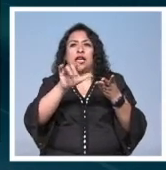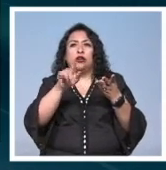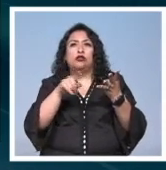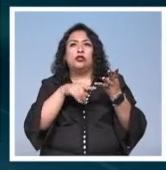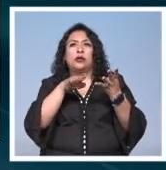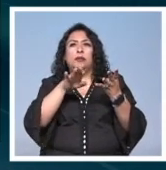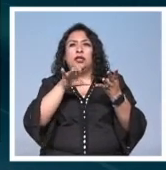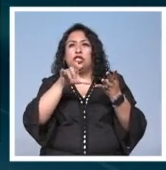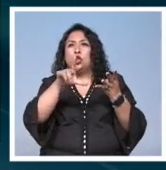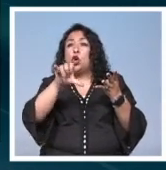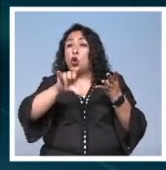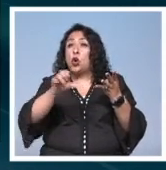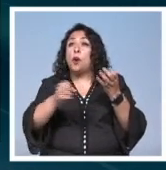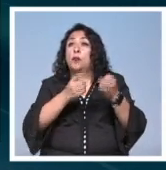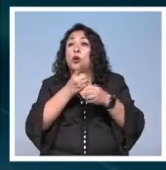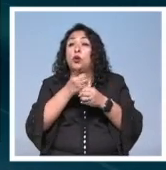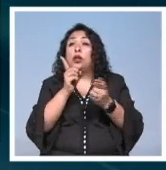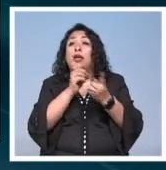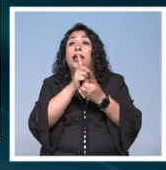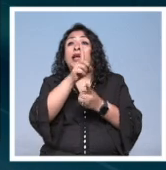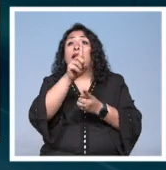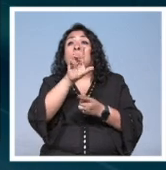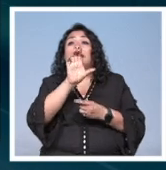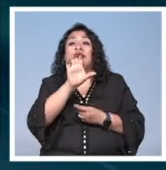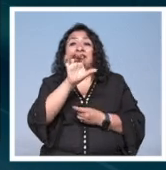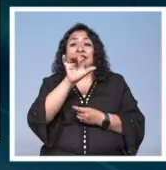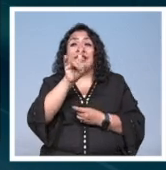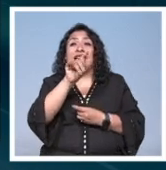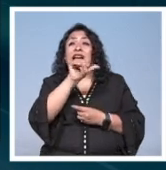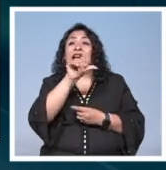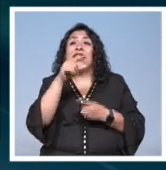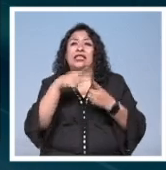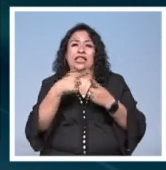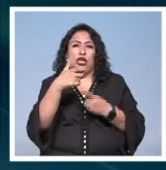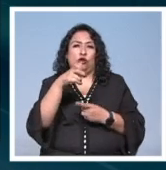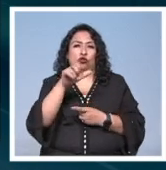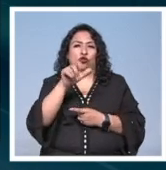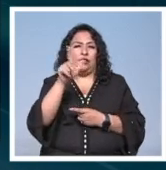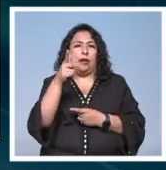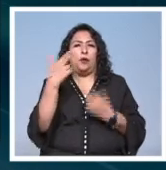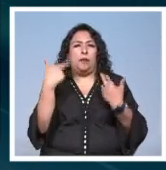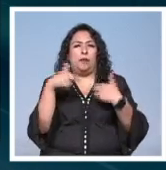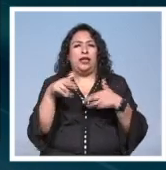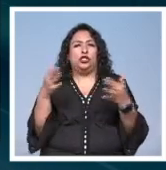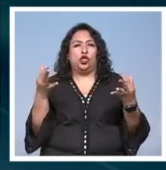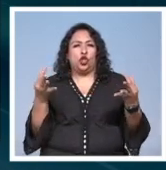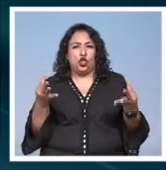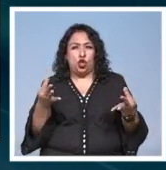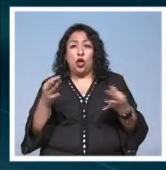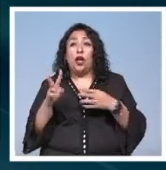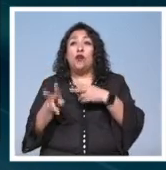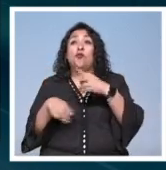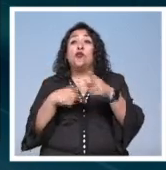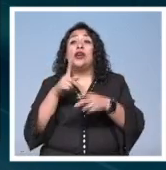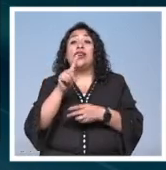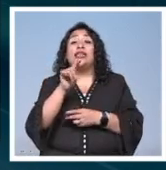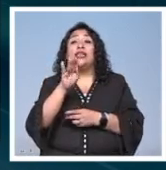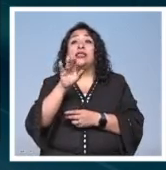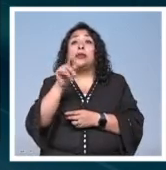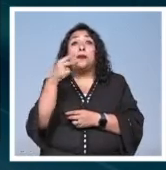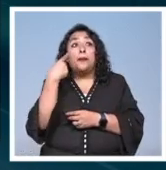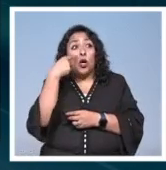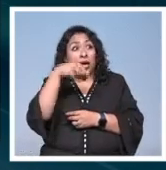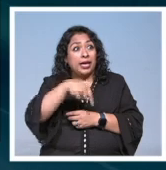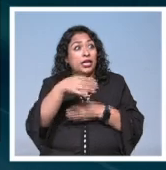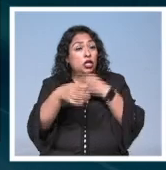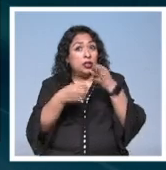Melchor hoy tuve la oportunidad de encontrarme en el Centro Nacional de las Artes al maestro Gustavo un maestro de yoga que fue a lo del Tíbet porque lo aquí en